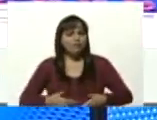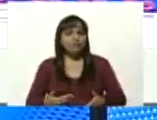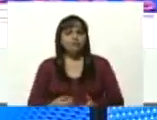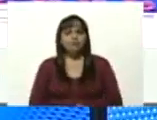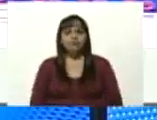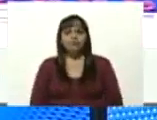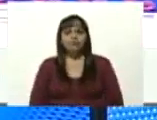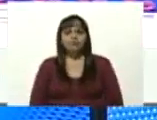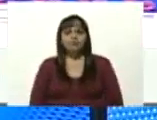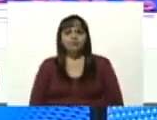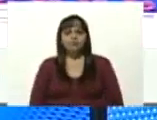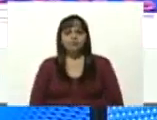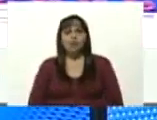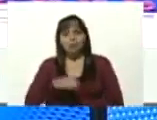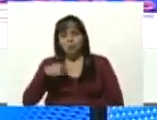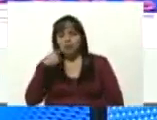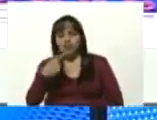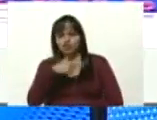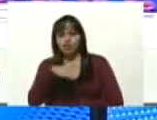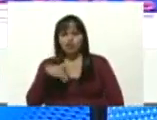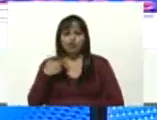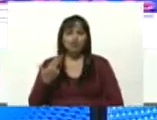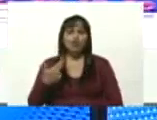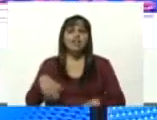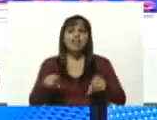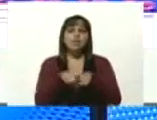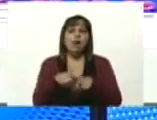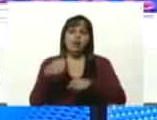puedo decir que somos guerreros de la luz